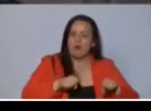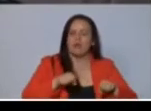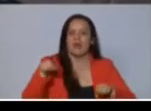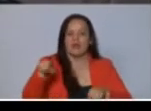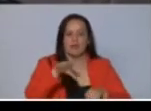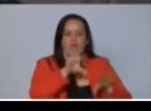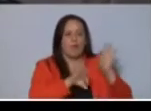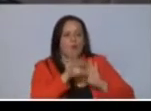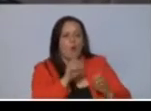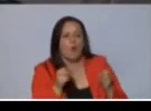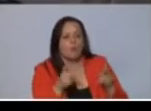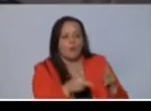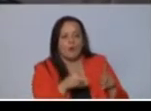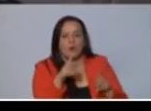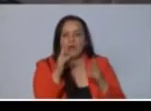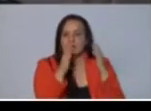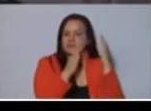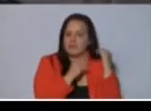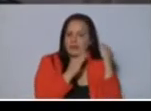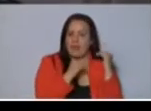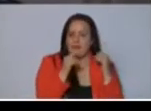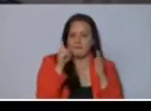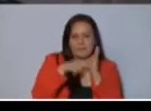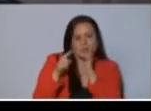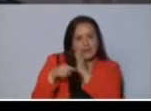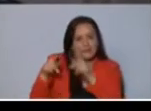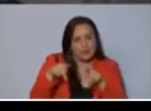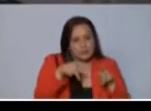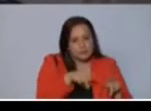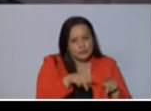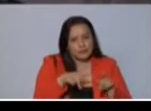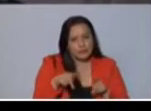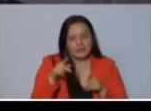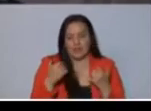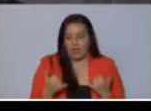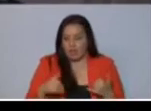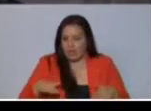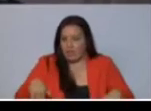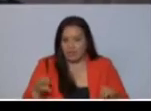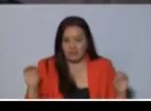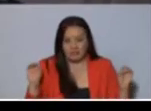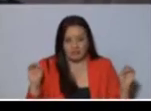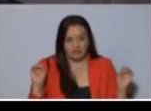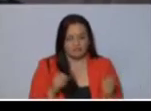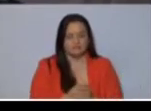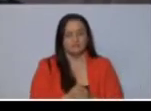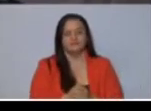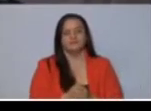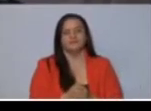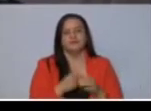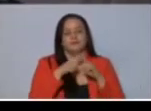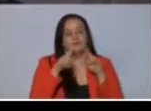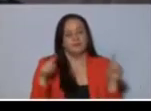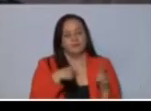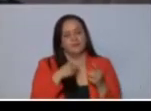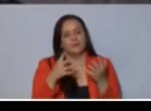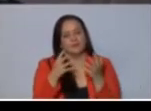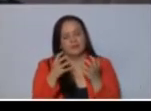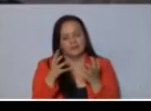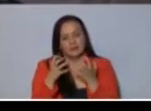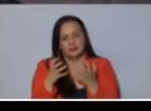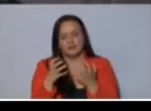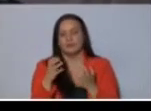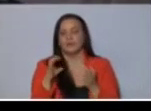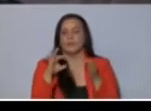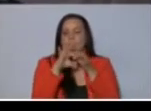forma oportunidades y una esperanza para miles de personas que en este momento no la tienen. De manera que yo quisiera